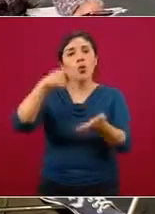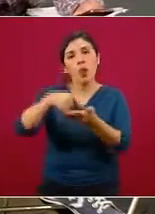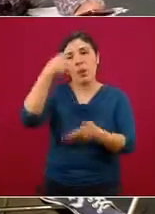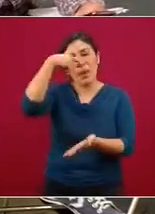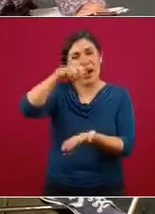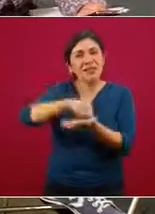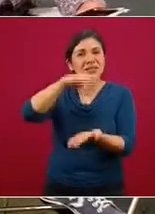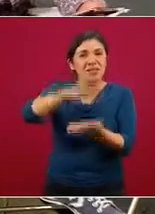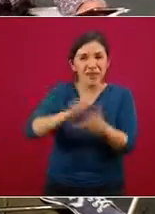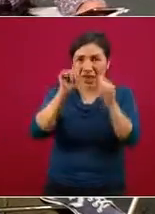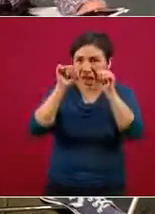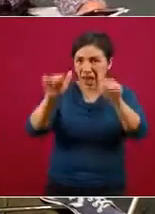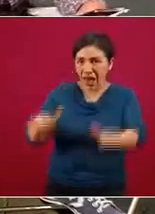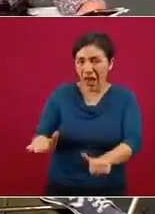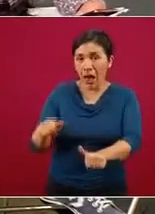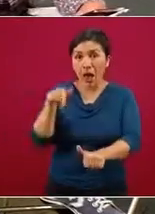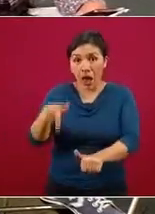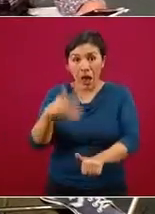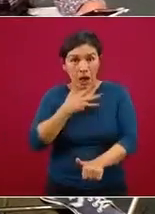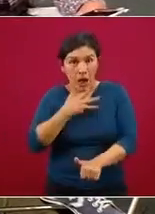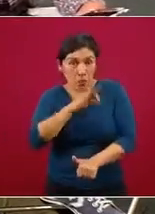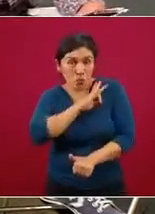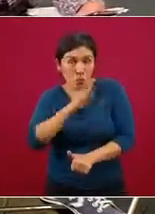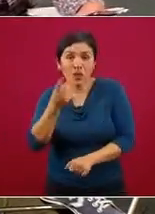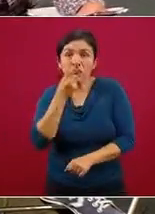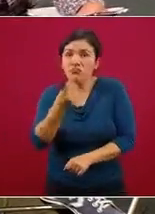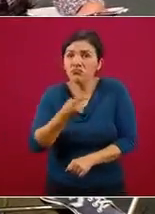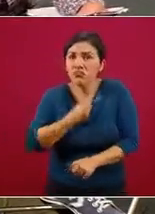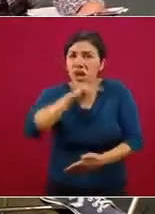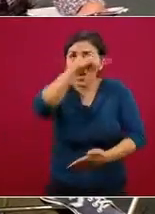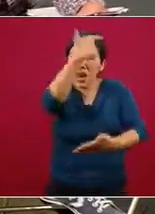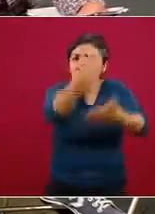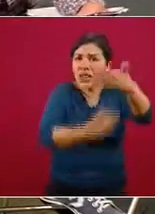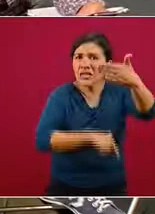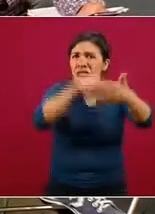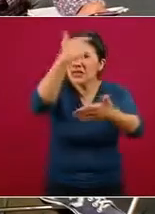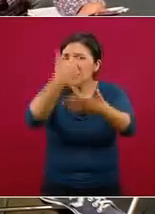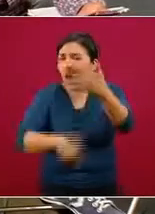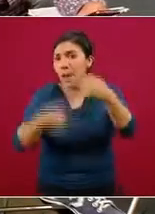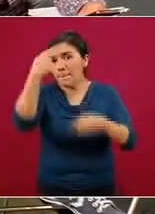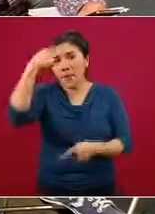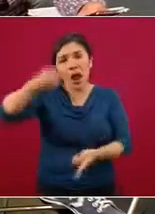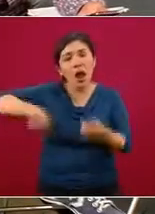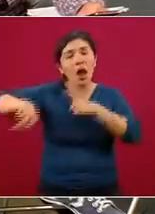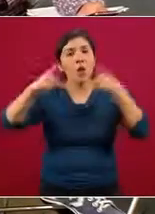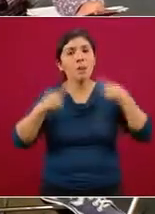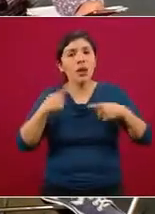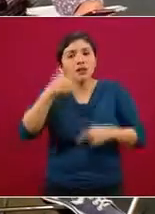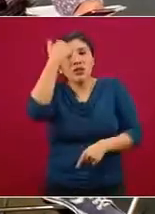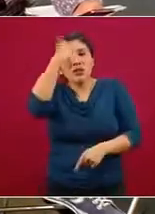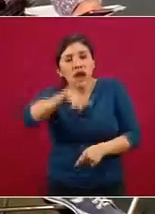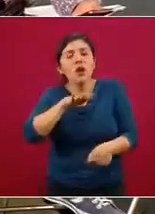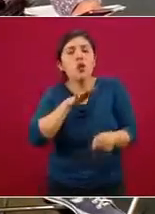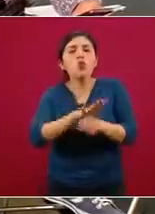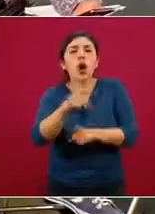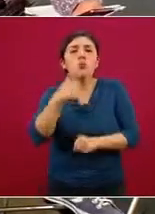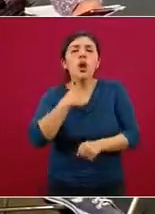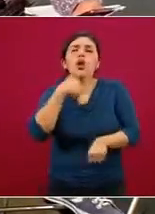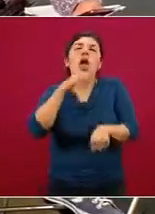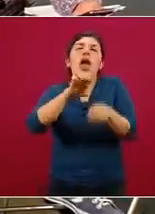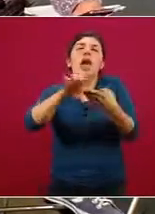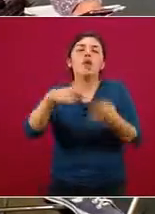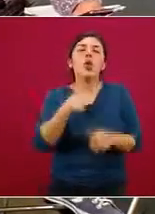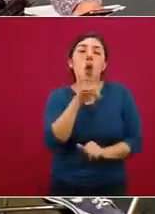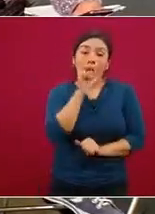recibir atención. ¿Habrá posibilidades de que nos compartan una lista para que el paciente sepa, no sé, clínica A le